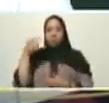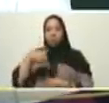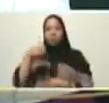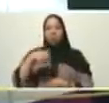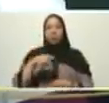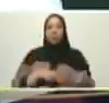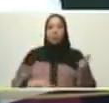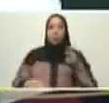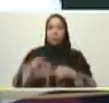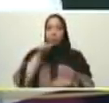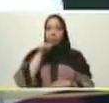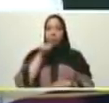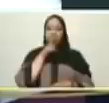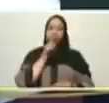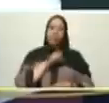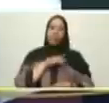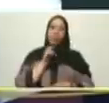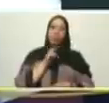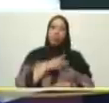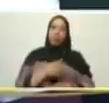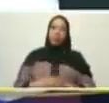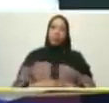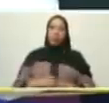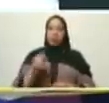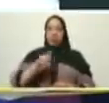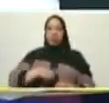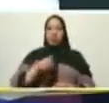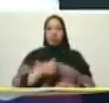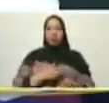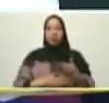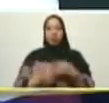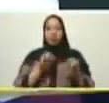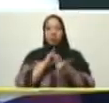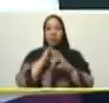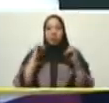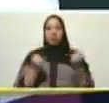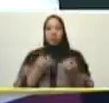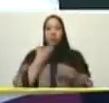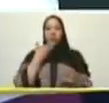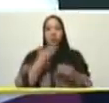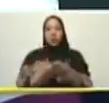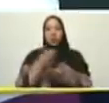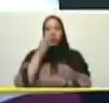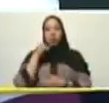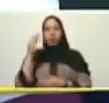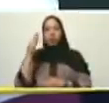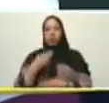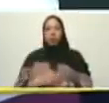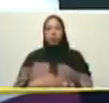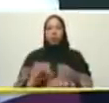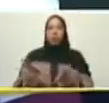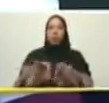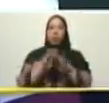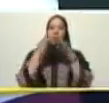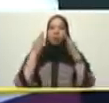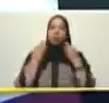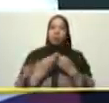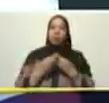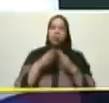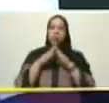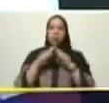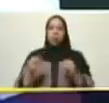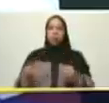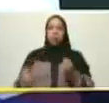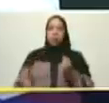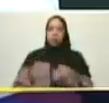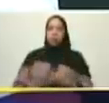lo sentimos mi familia y hoy estamos felices gracias a Dios a la Virgen por todos los milagros